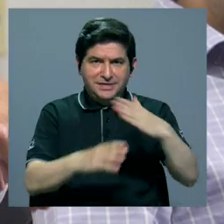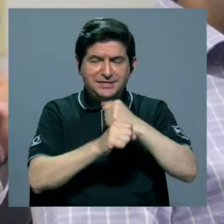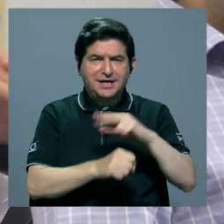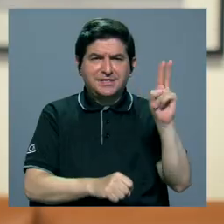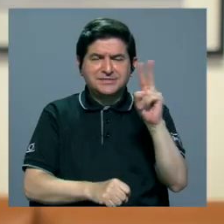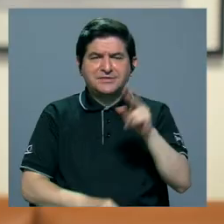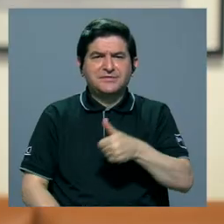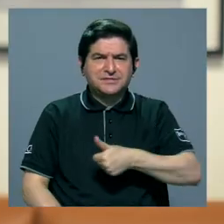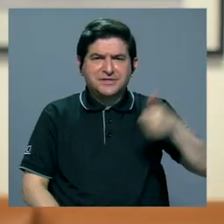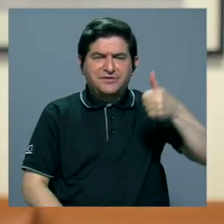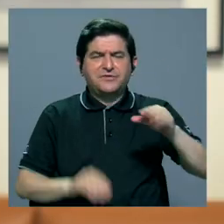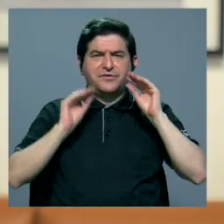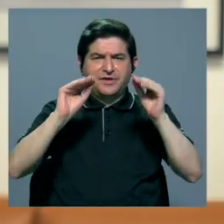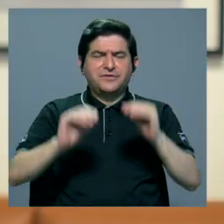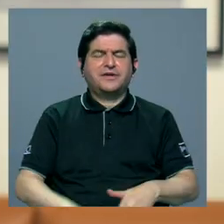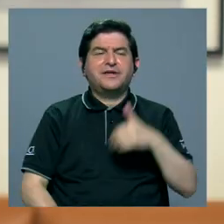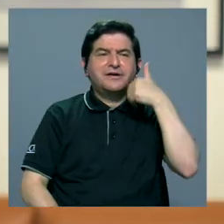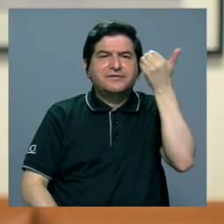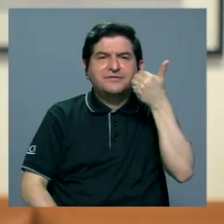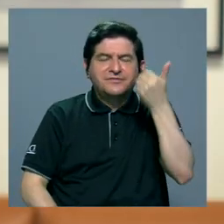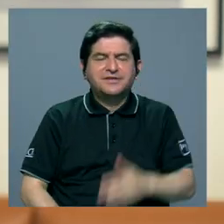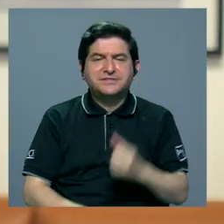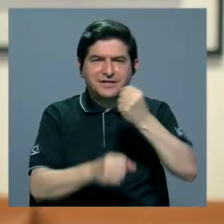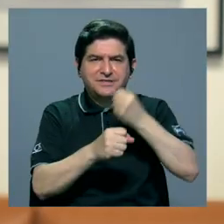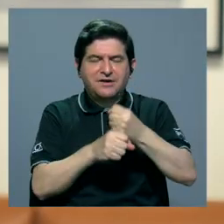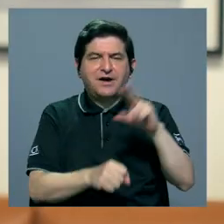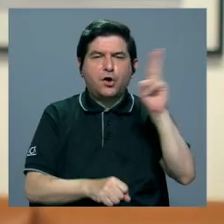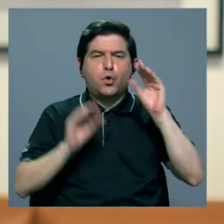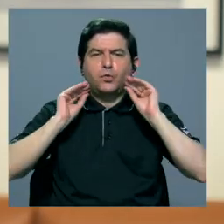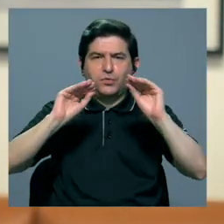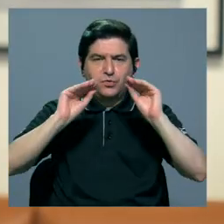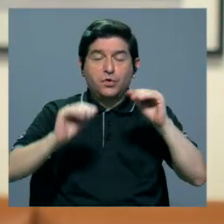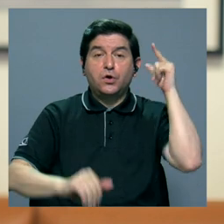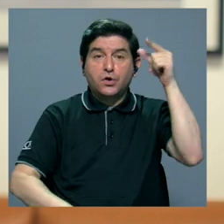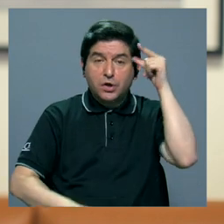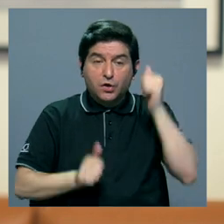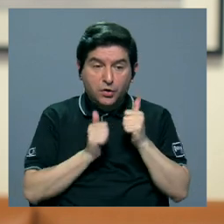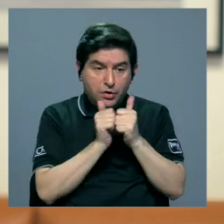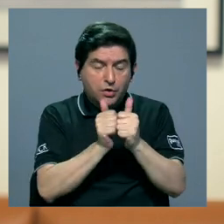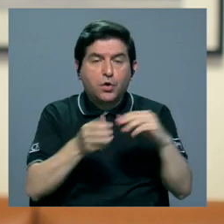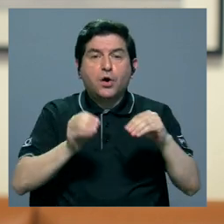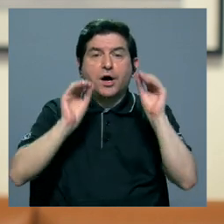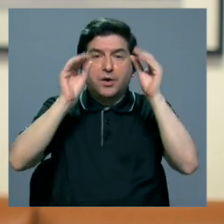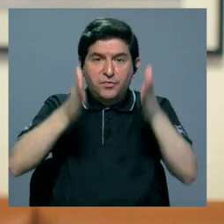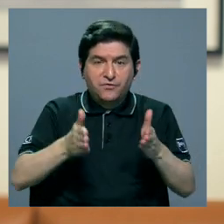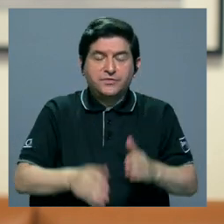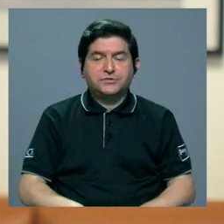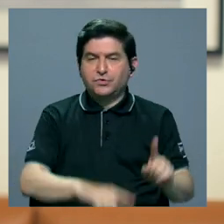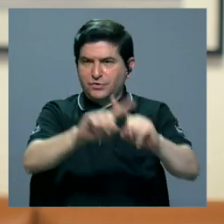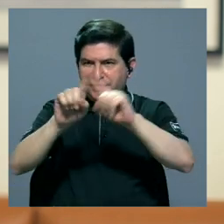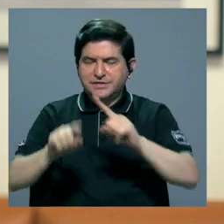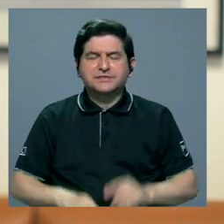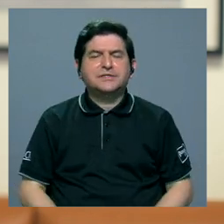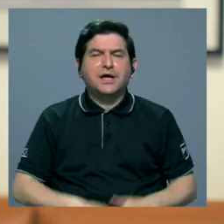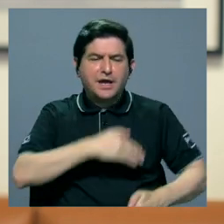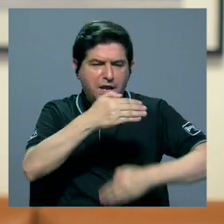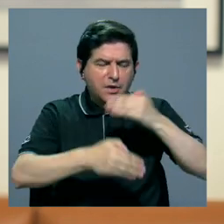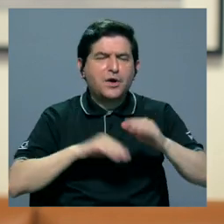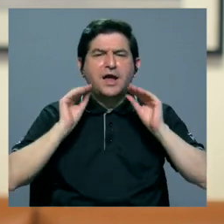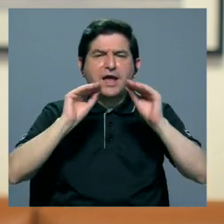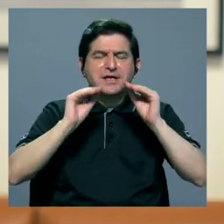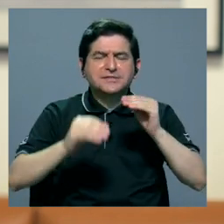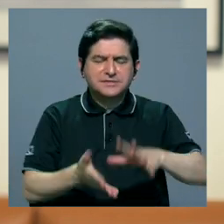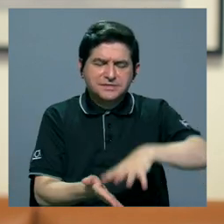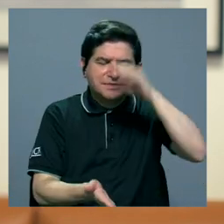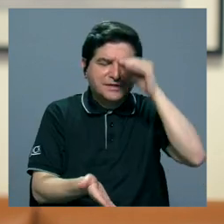lo que hace la Vicerrectoría de Docencia, facilitar el trabajo de las unidades académicas y por supuesto acompañar a los docentes y a las docentes en sus